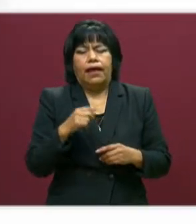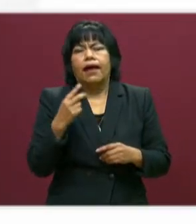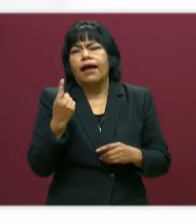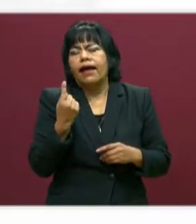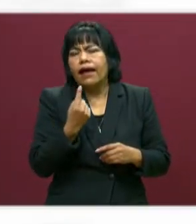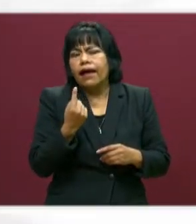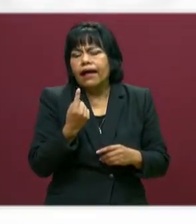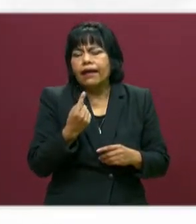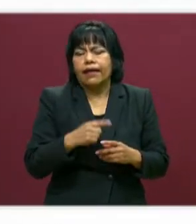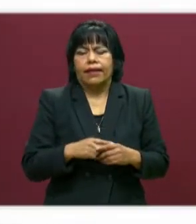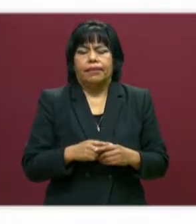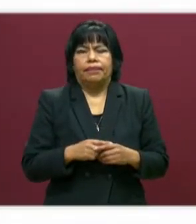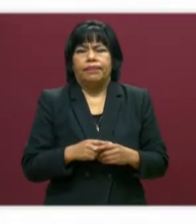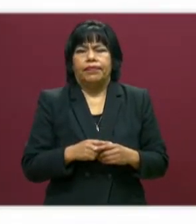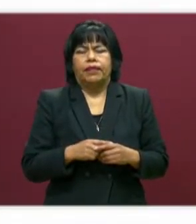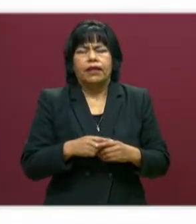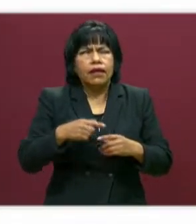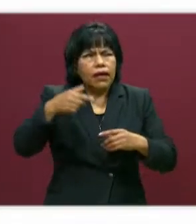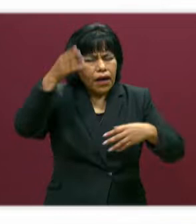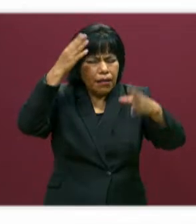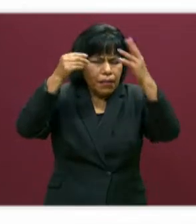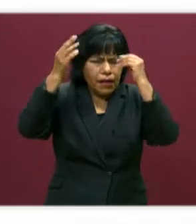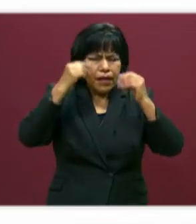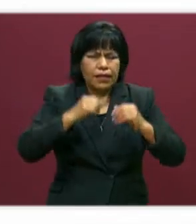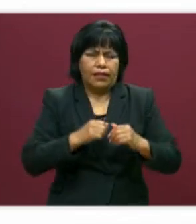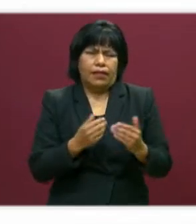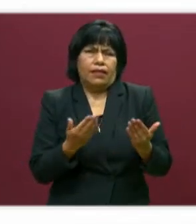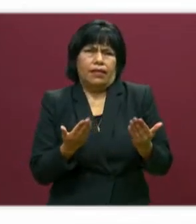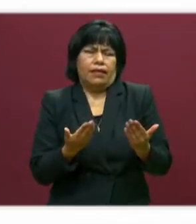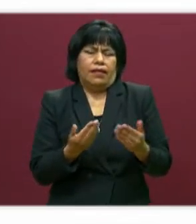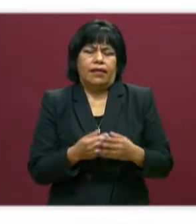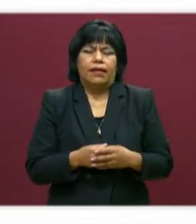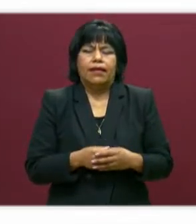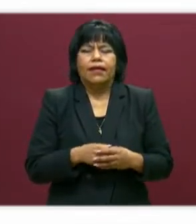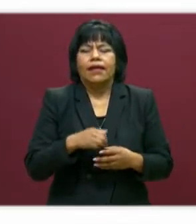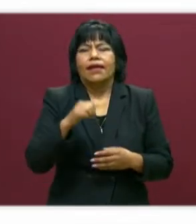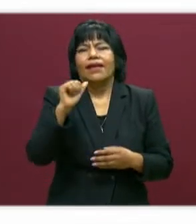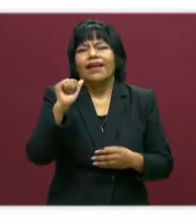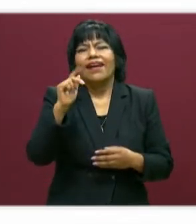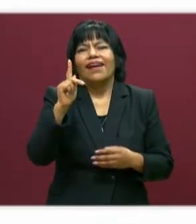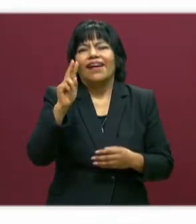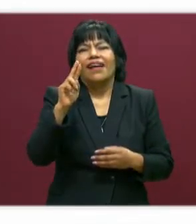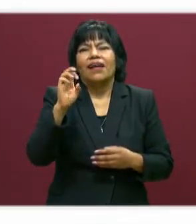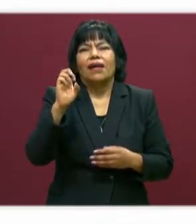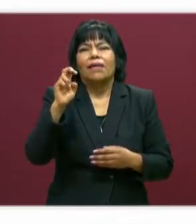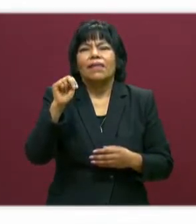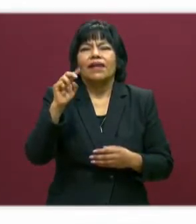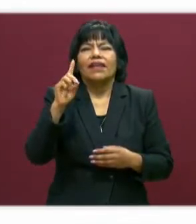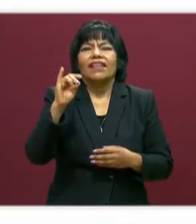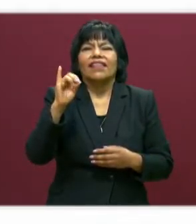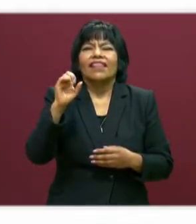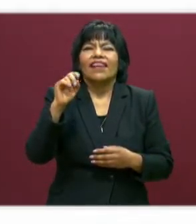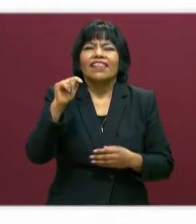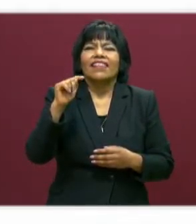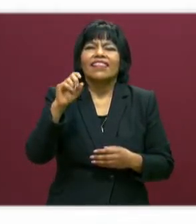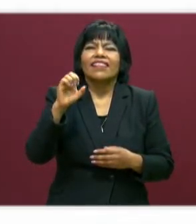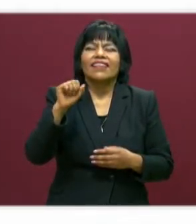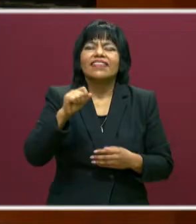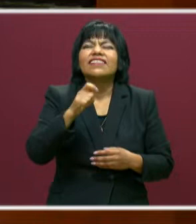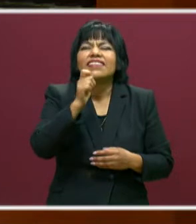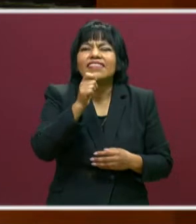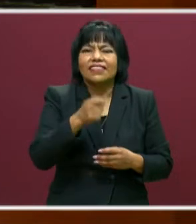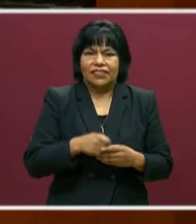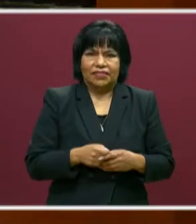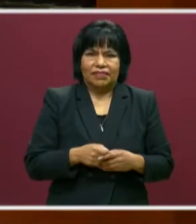Esta palabrita, estimada Gaby, de aprendientes, es muy reciente. La palabra aprendientes, lo que